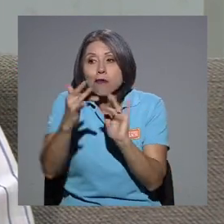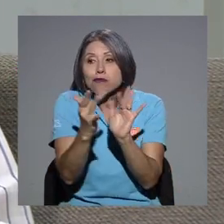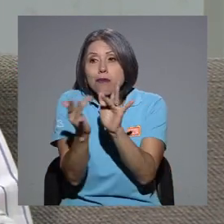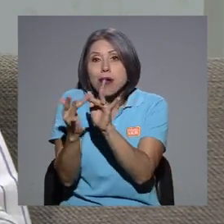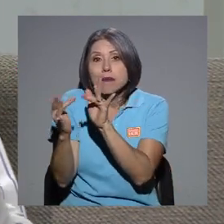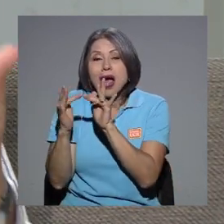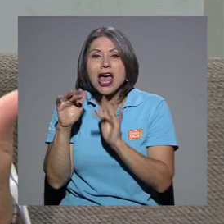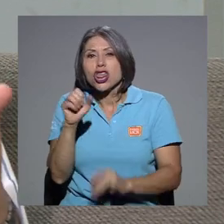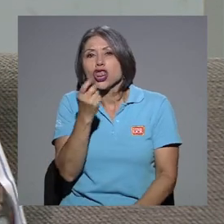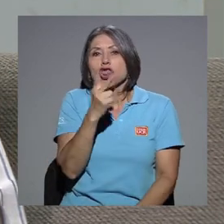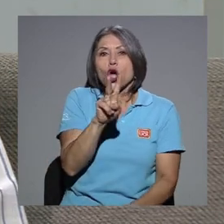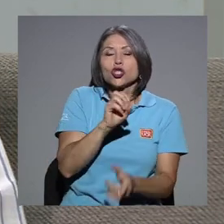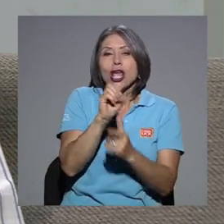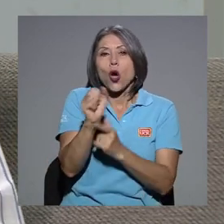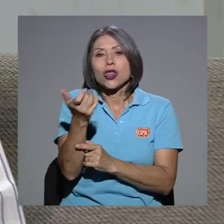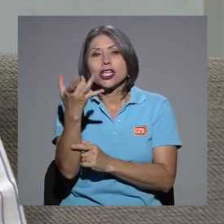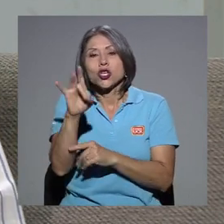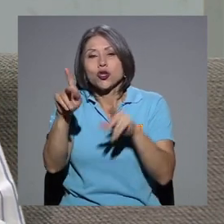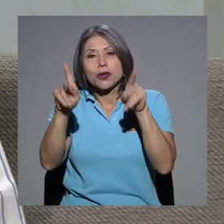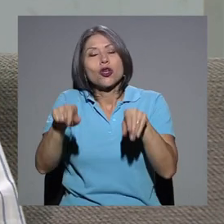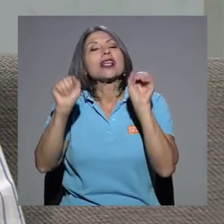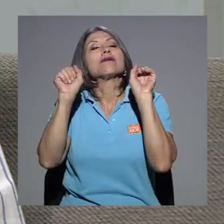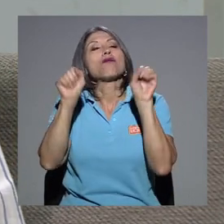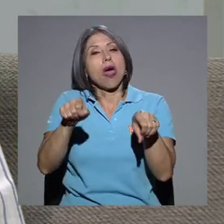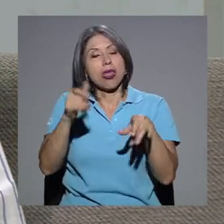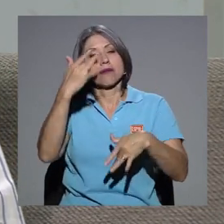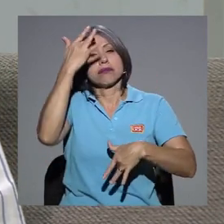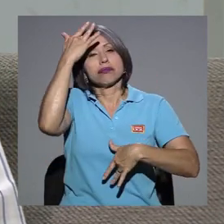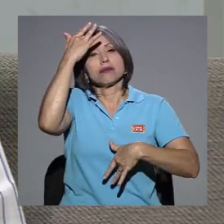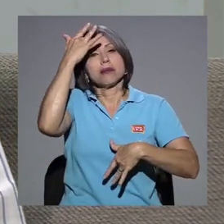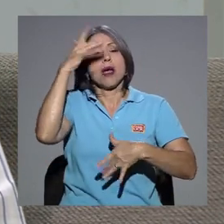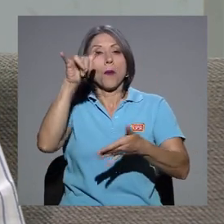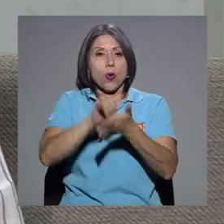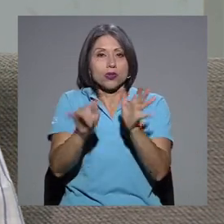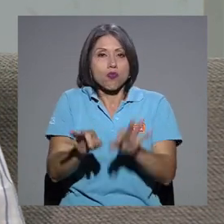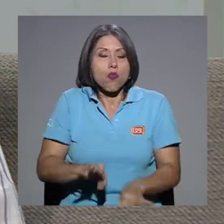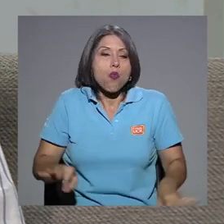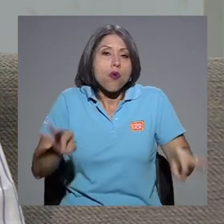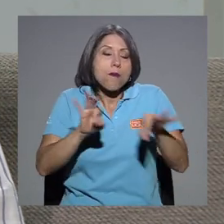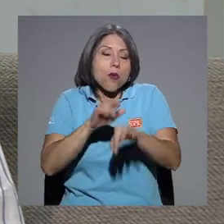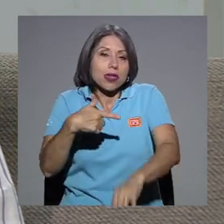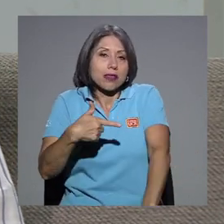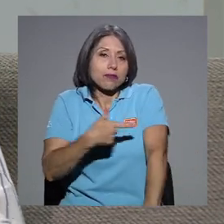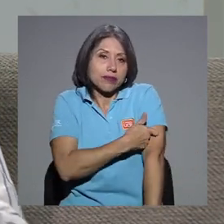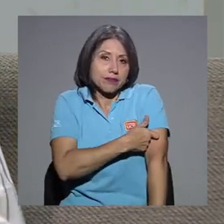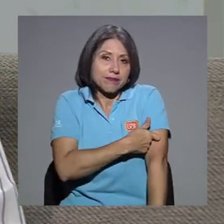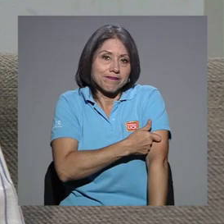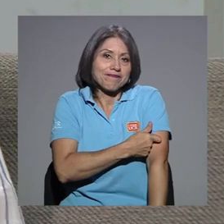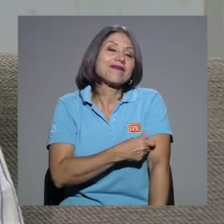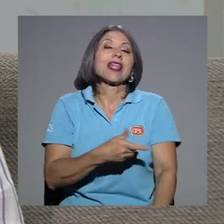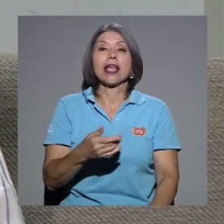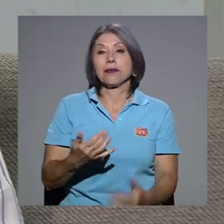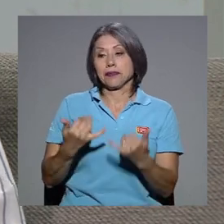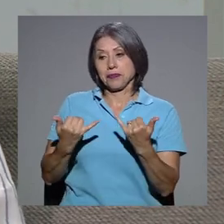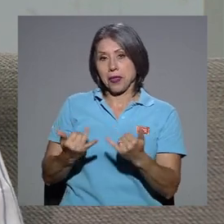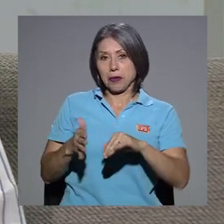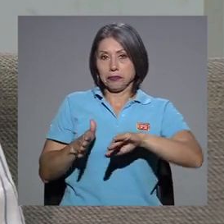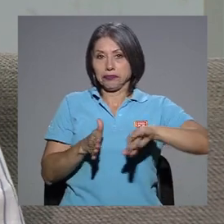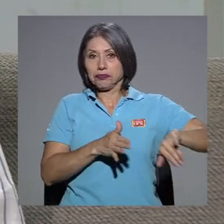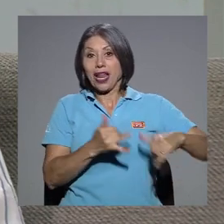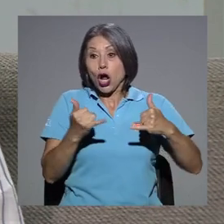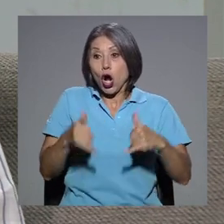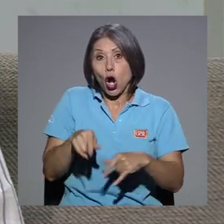sarampión. Por eso la importancia de la vacunación contra el sarampión. Con este virus hasta ahora se está